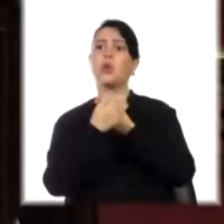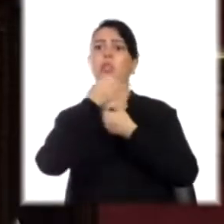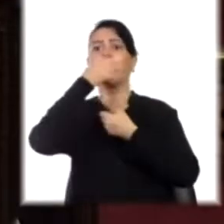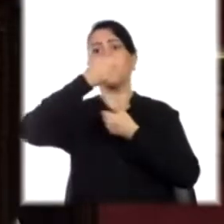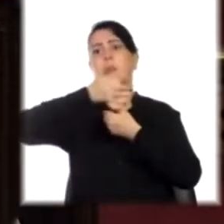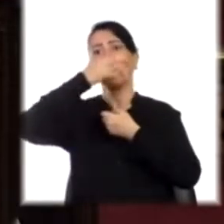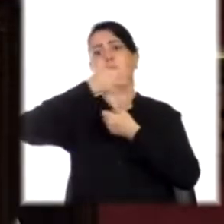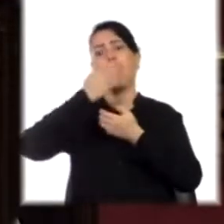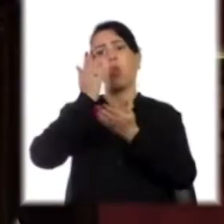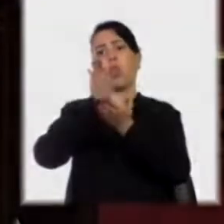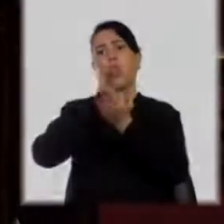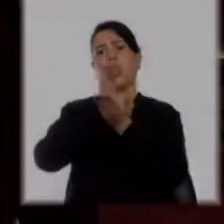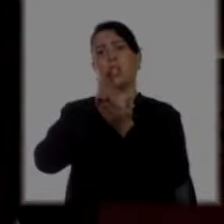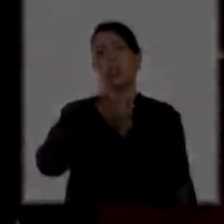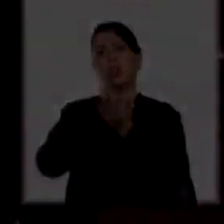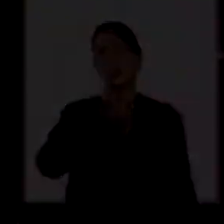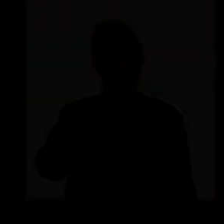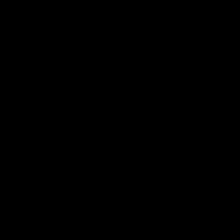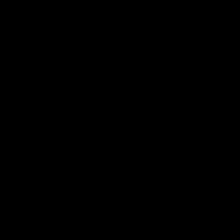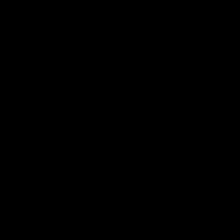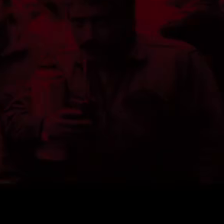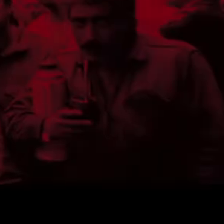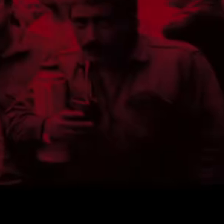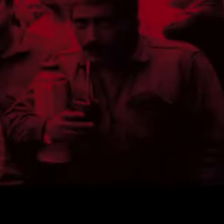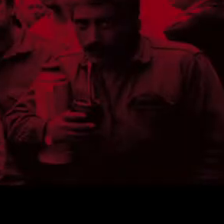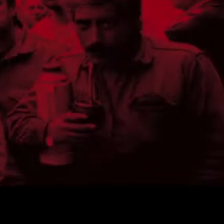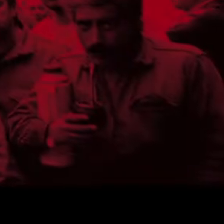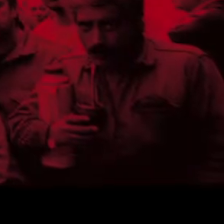en defensa de los derechos y la democracia uruguaya.